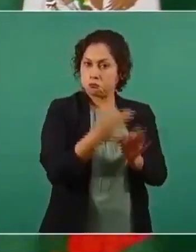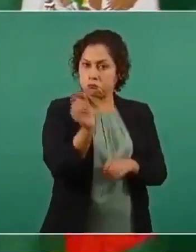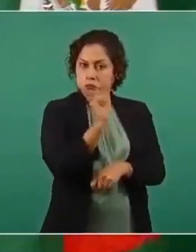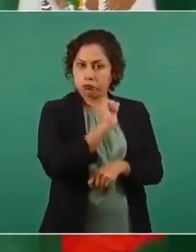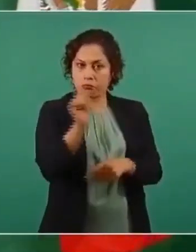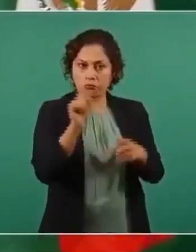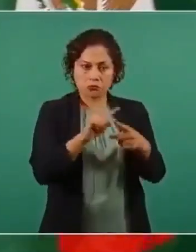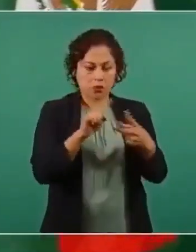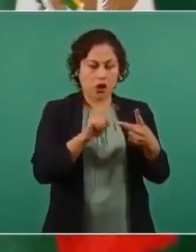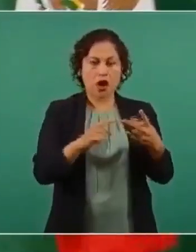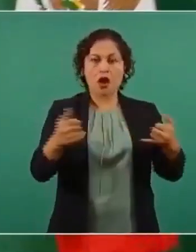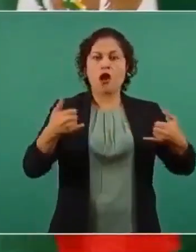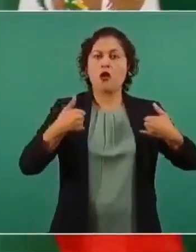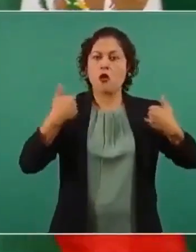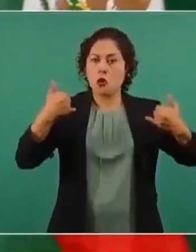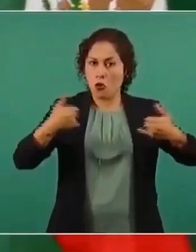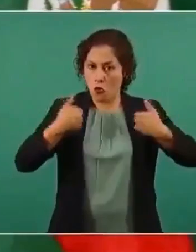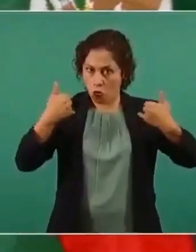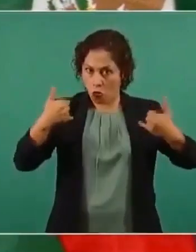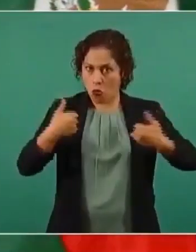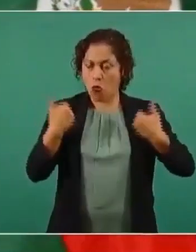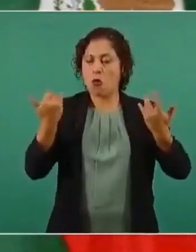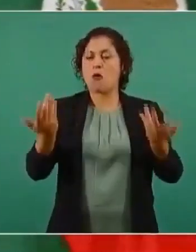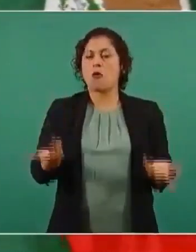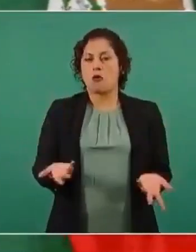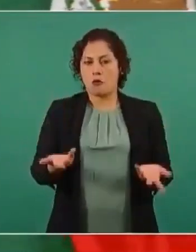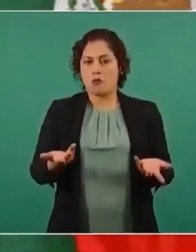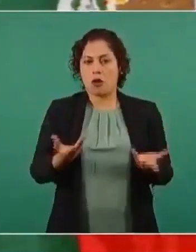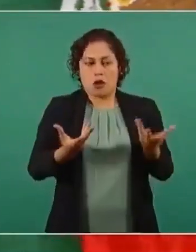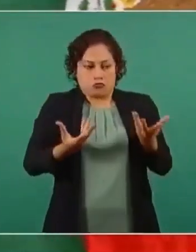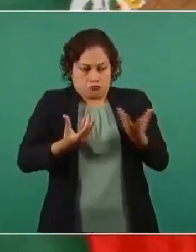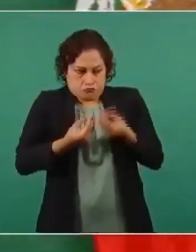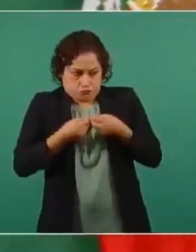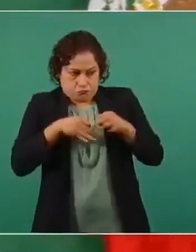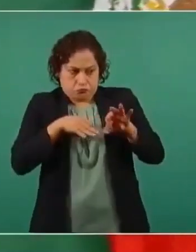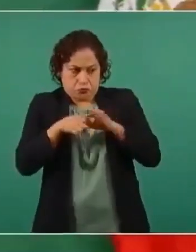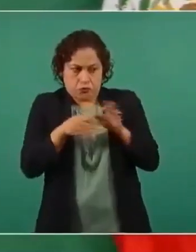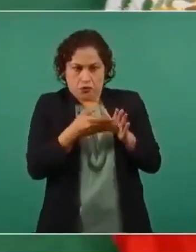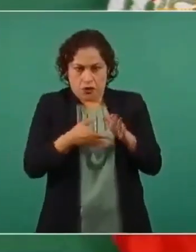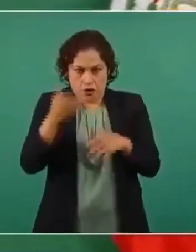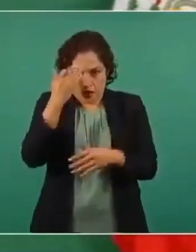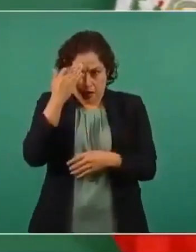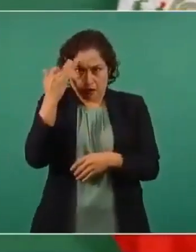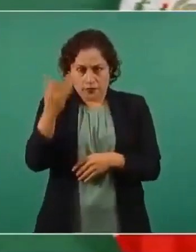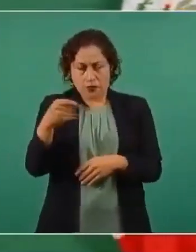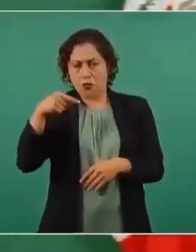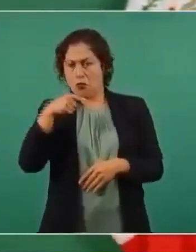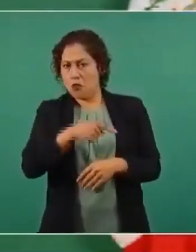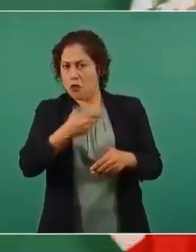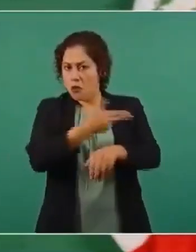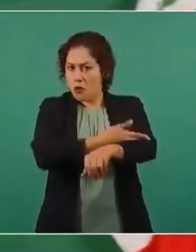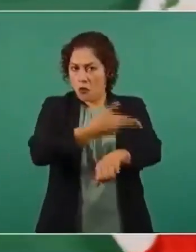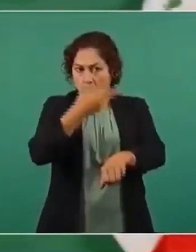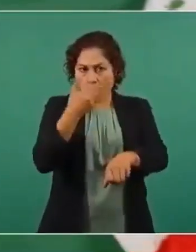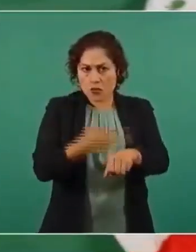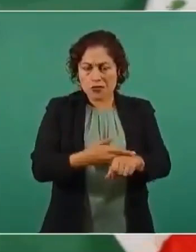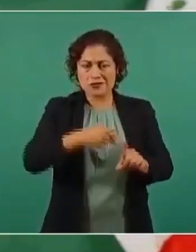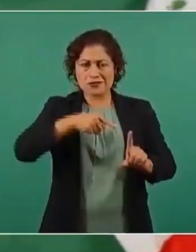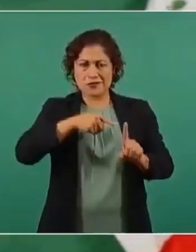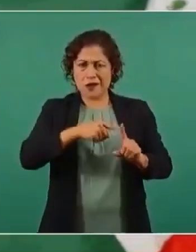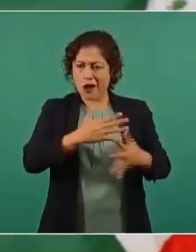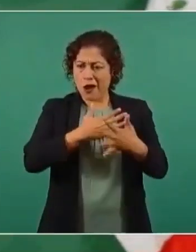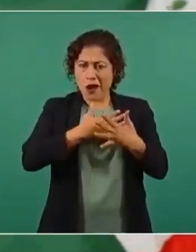ha estado trabajando con nosotros, es gente honesta y le tiene amor al pueblo.